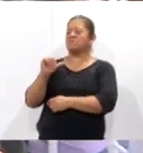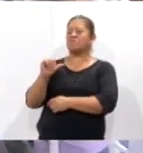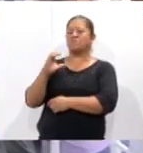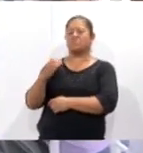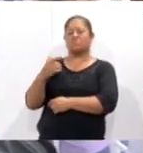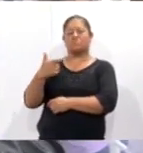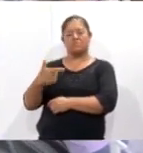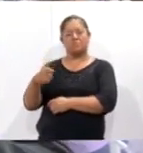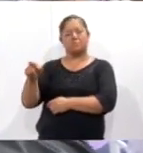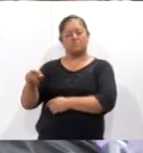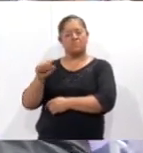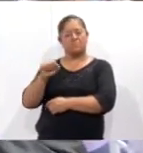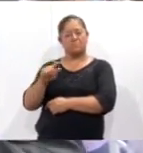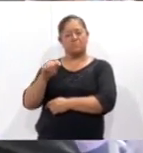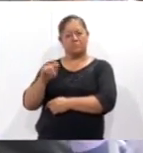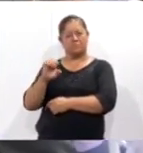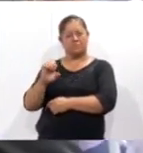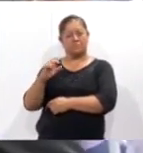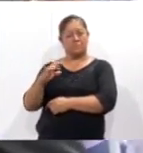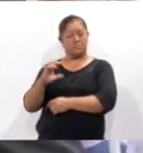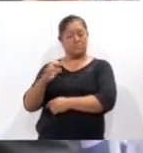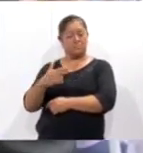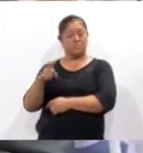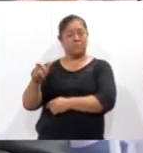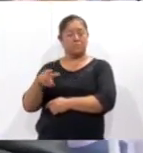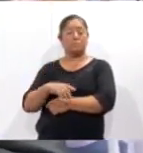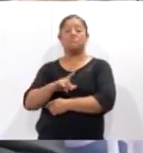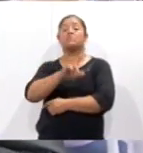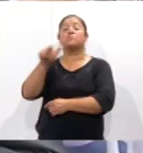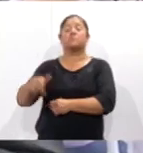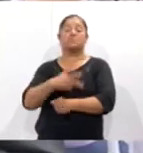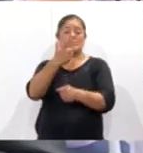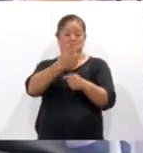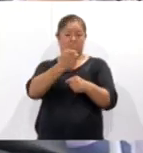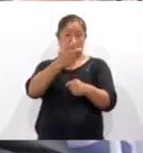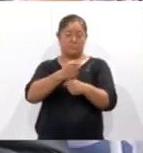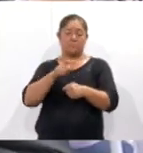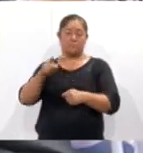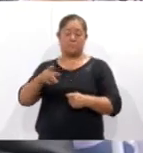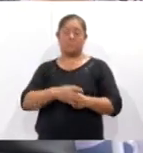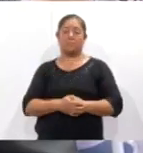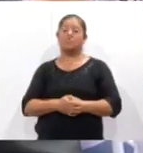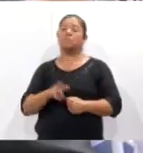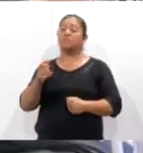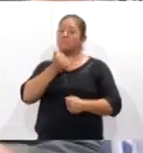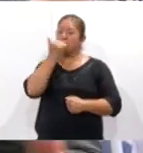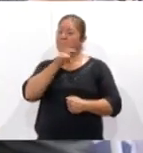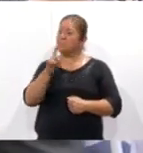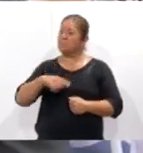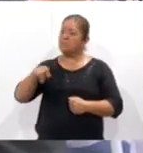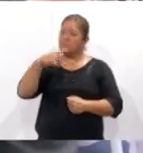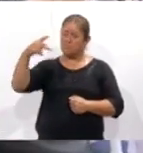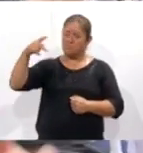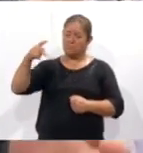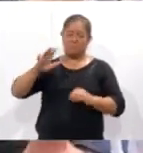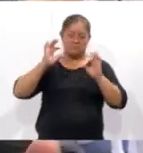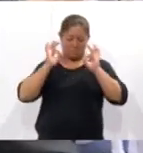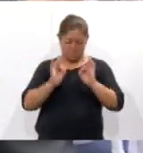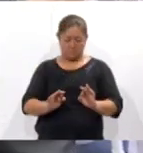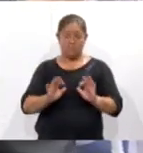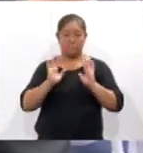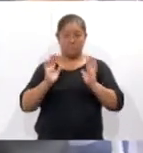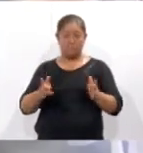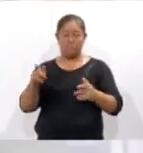un evento de este estilo, pero ya en octavo, justo los alumnos ya proyectan su diseño formalizado, ya